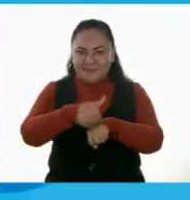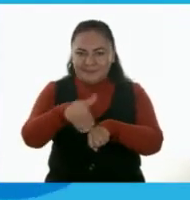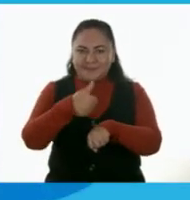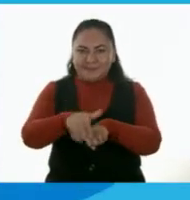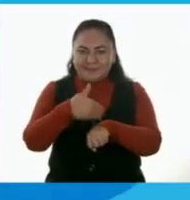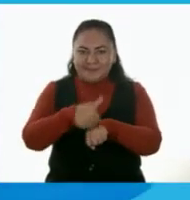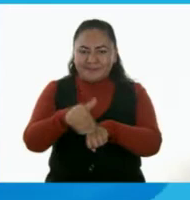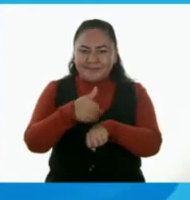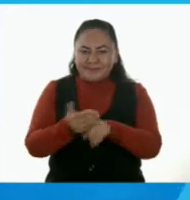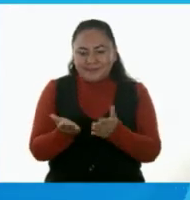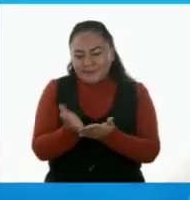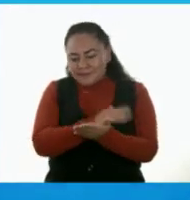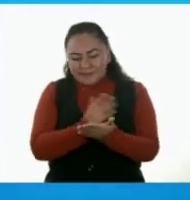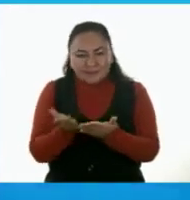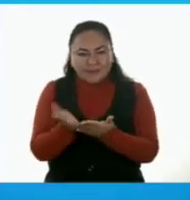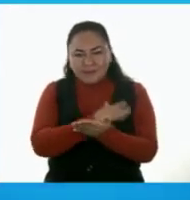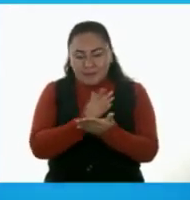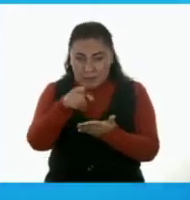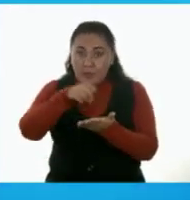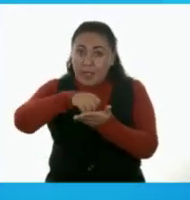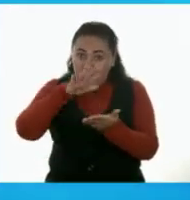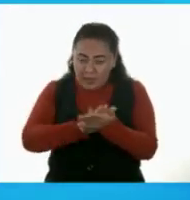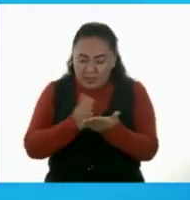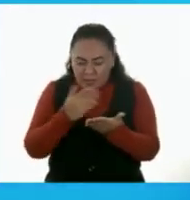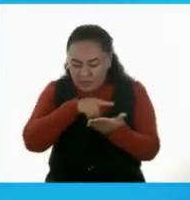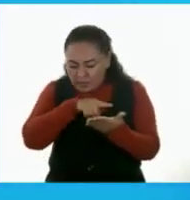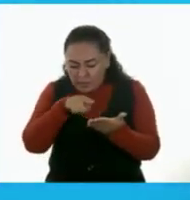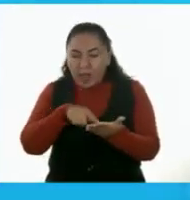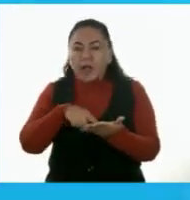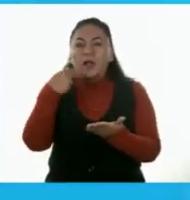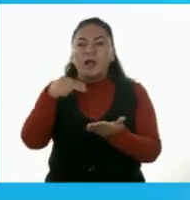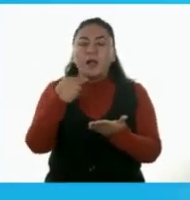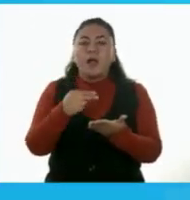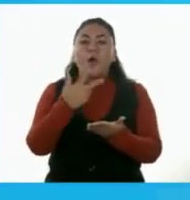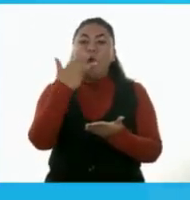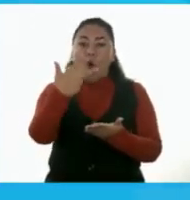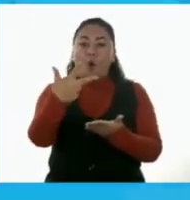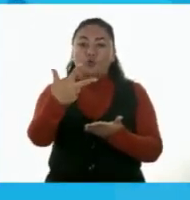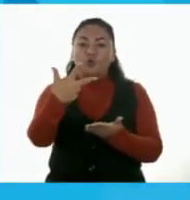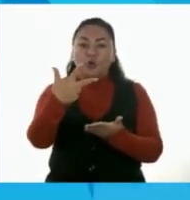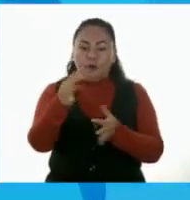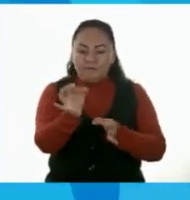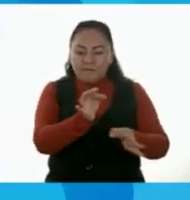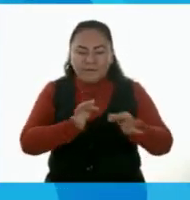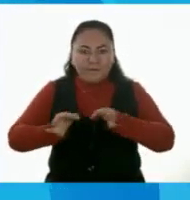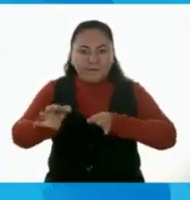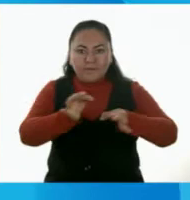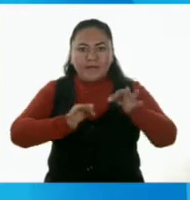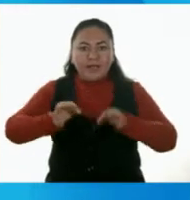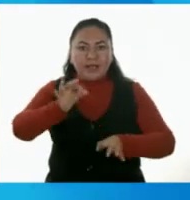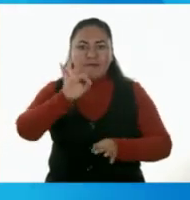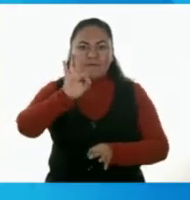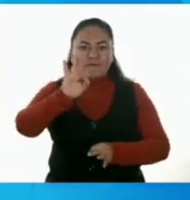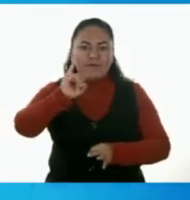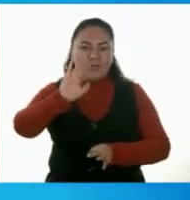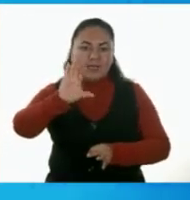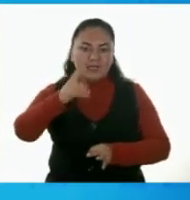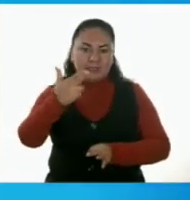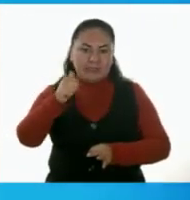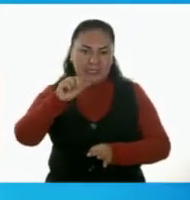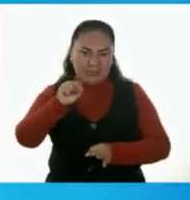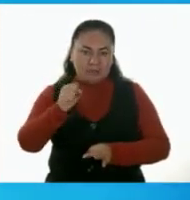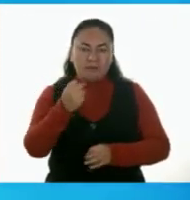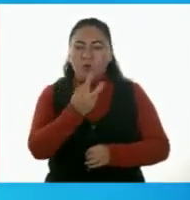bien grandota, y que se llama ocho fichas. Ocho fichas. Ocho fichas. Muy bien.